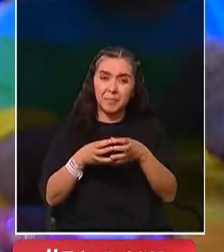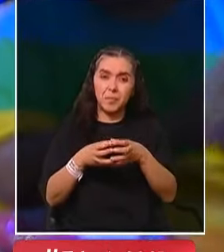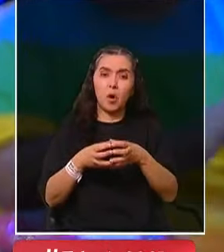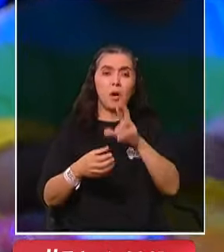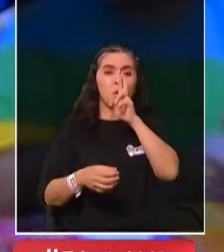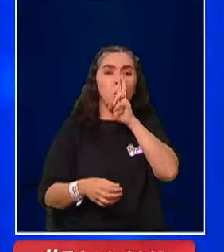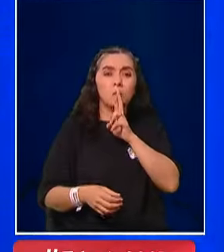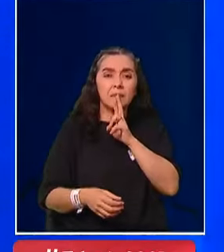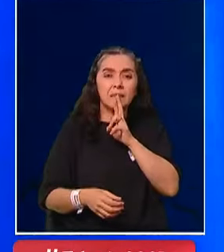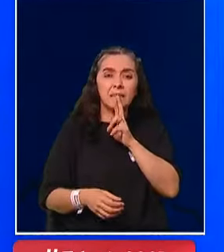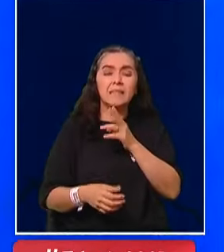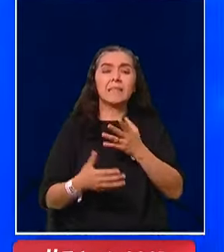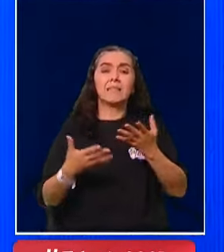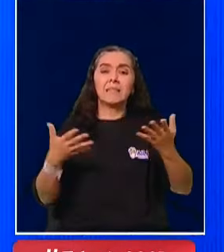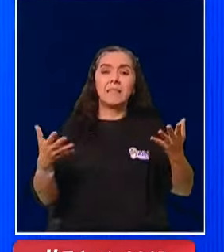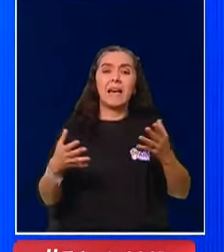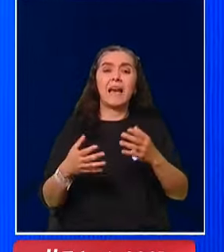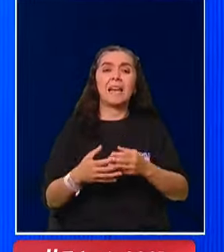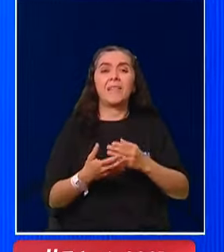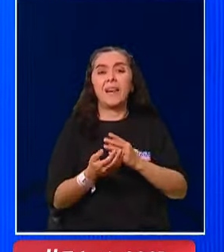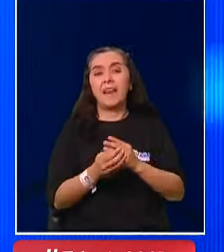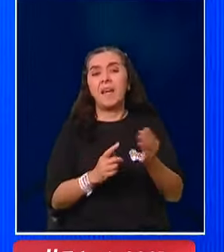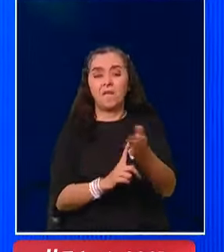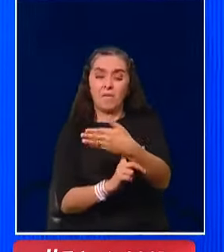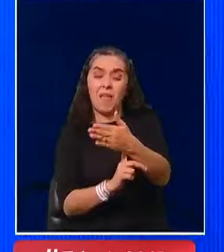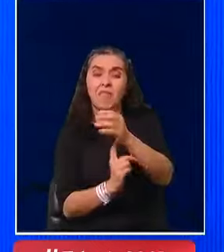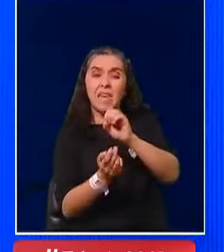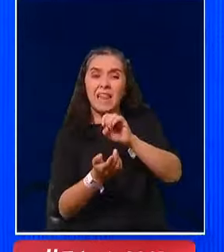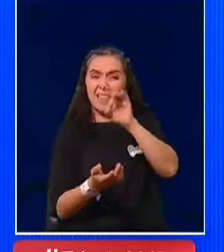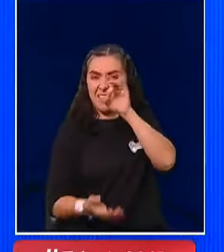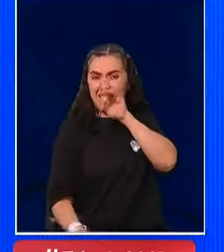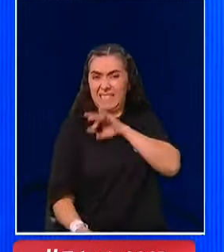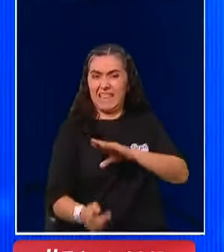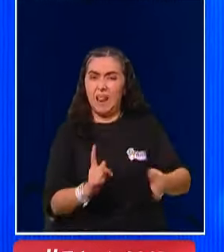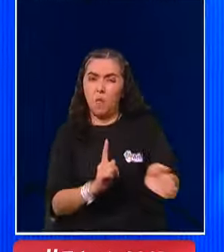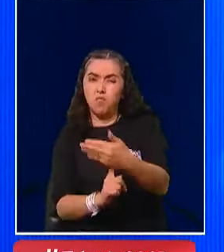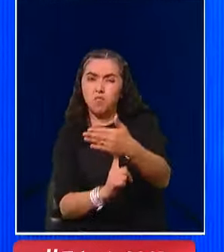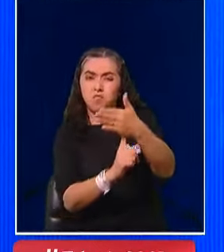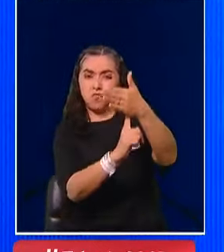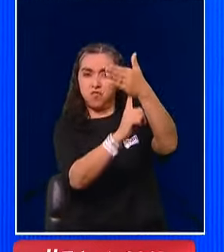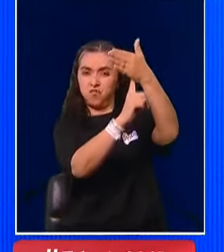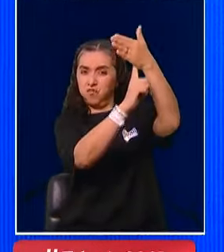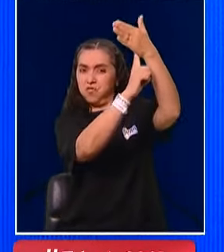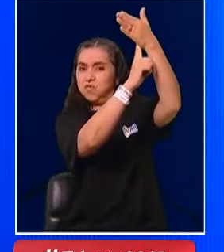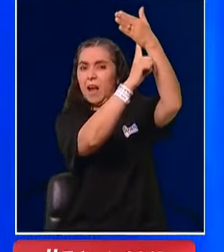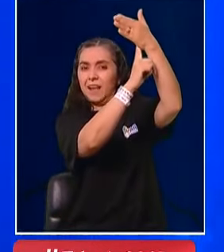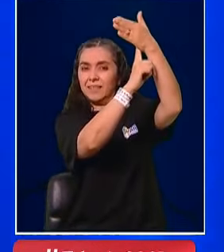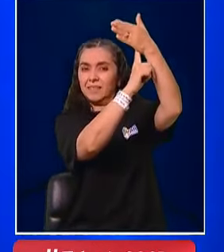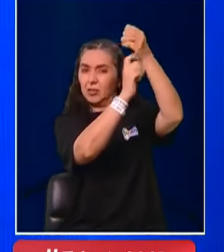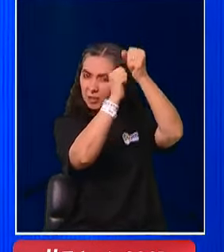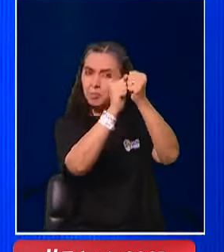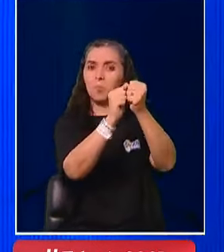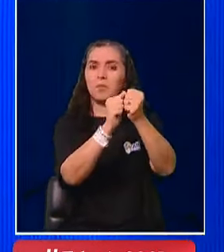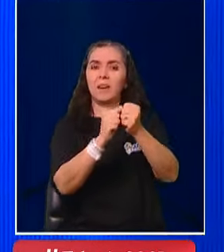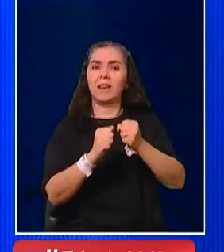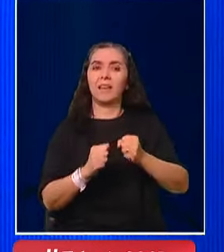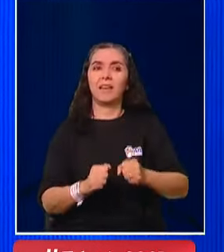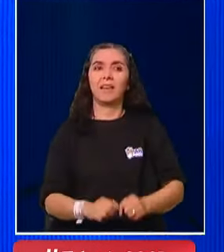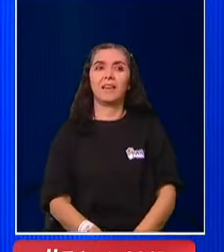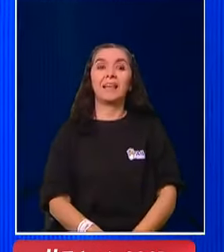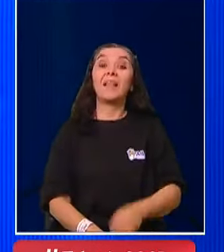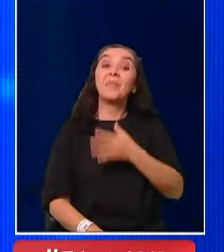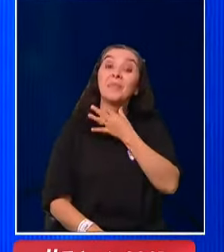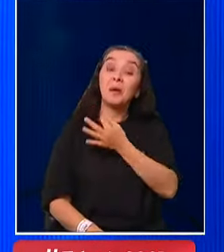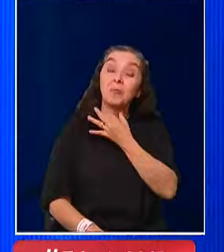Rusia y que van a dejar la bandera de Chile pero lo más alto que pueden. ¿Te gustó esta